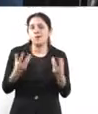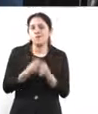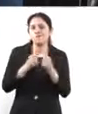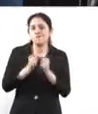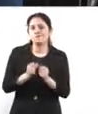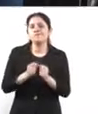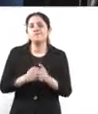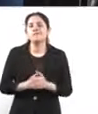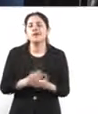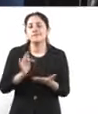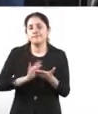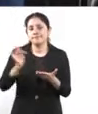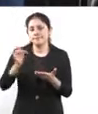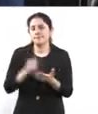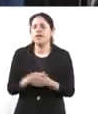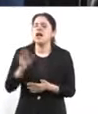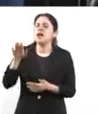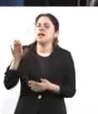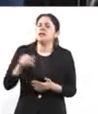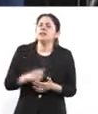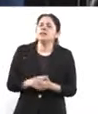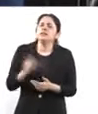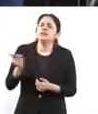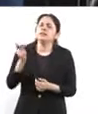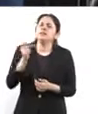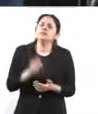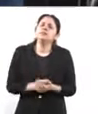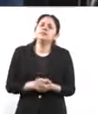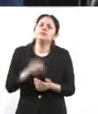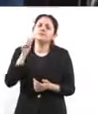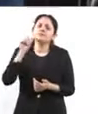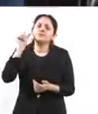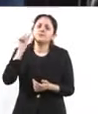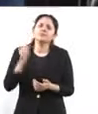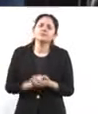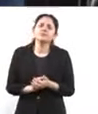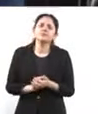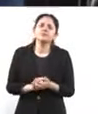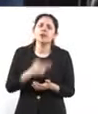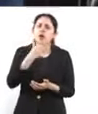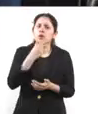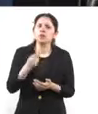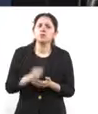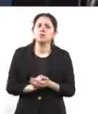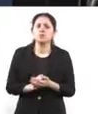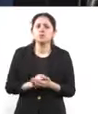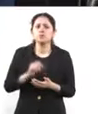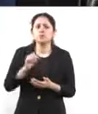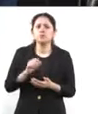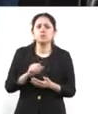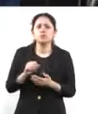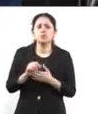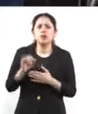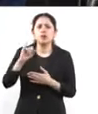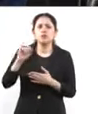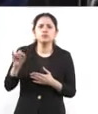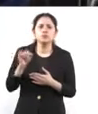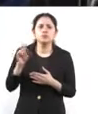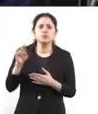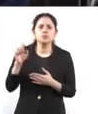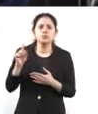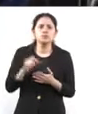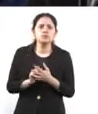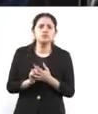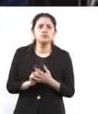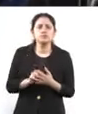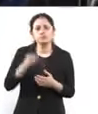Gracias, doctora. Y preguntarle también ayer un juez ampara al exdirector jurídico y de gobierno de